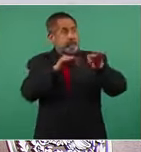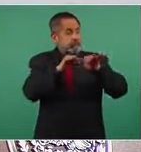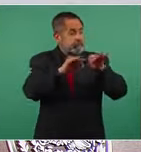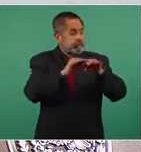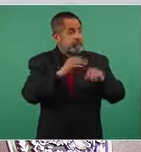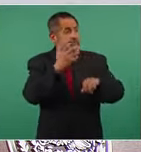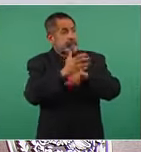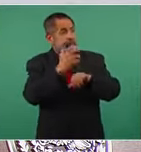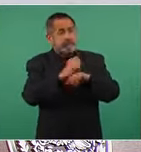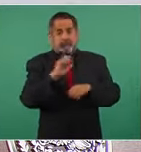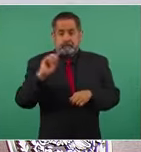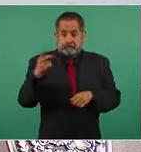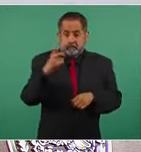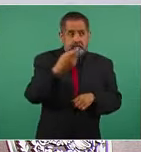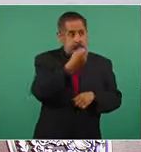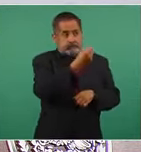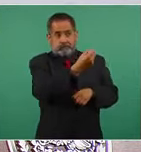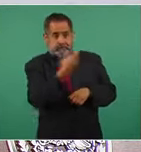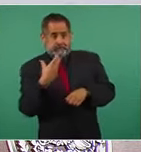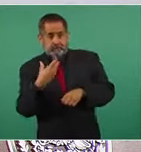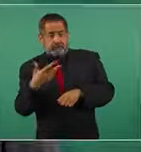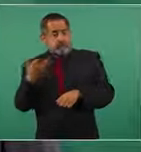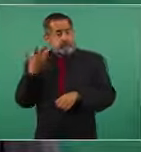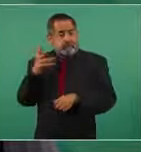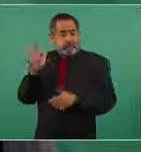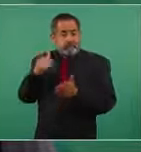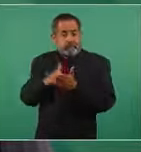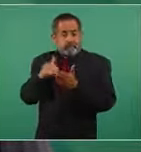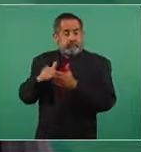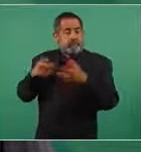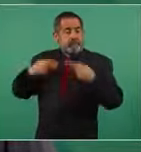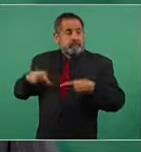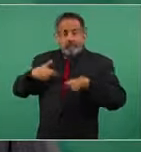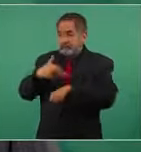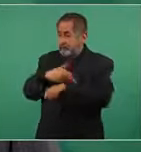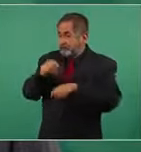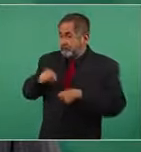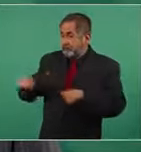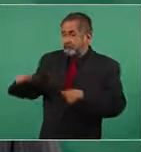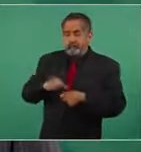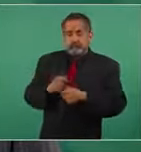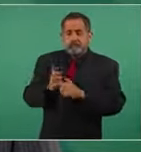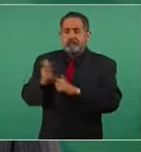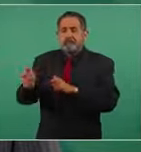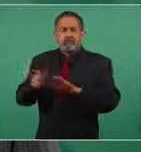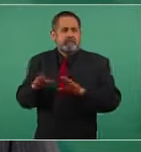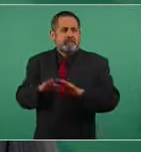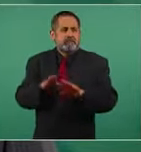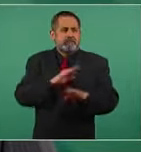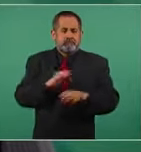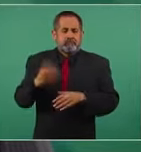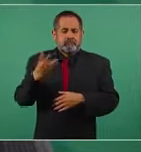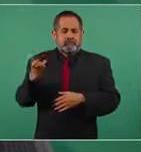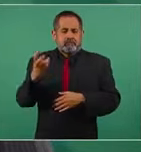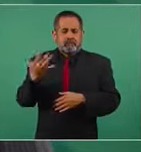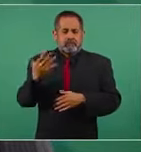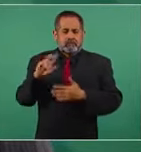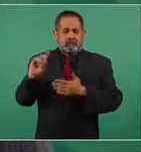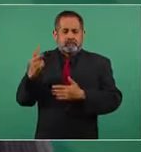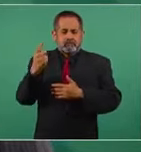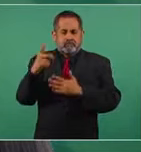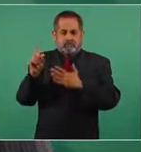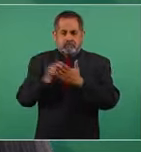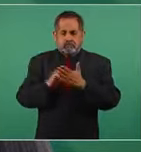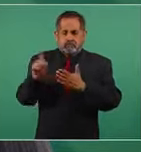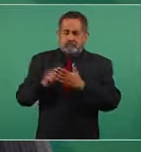de familias que reciben alrededor de 350 dólares mensuales